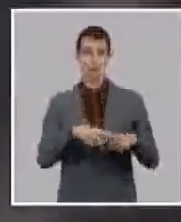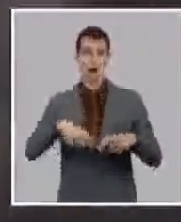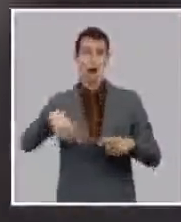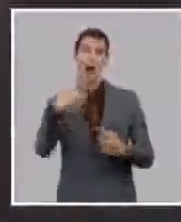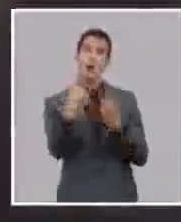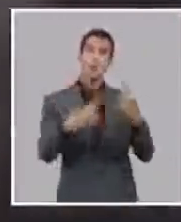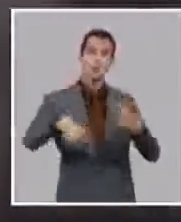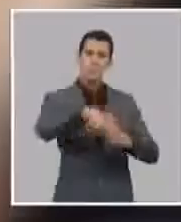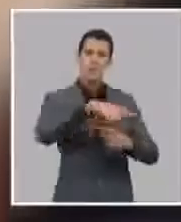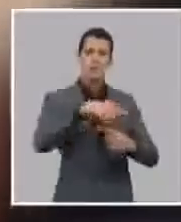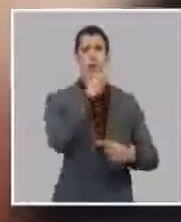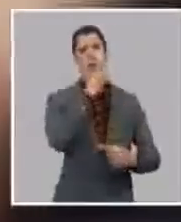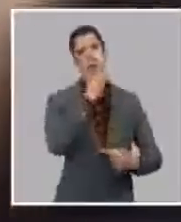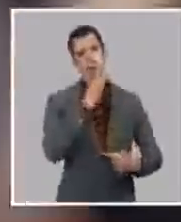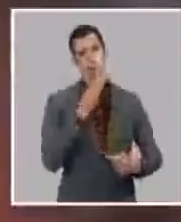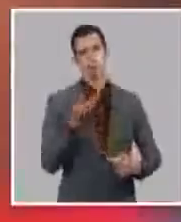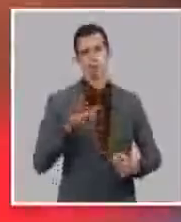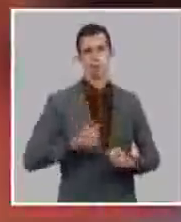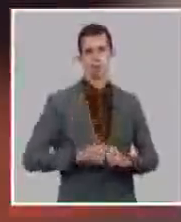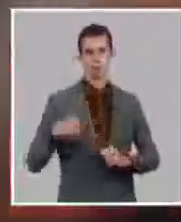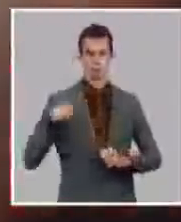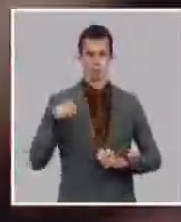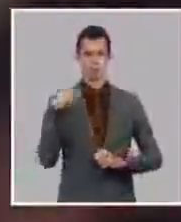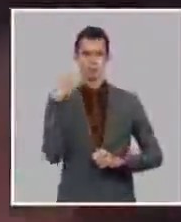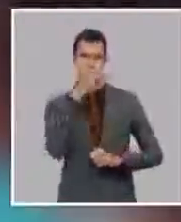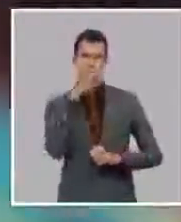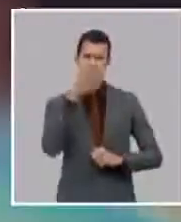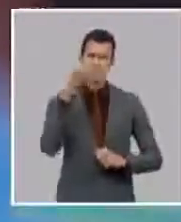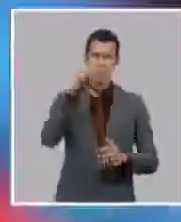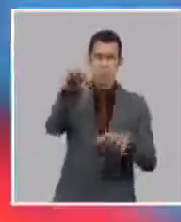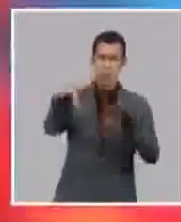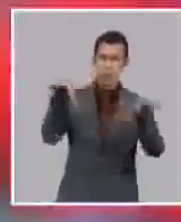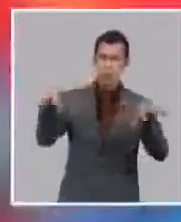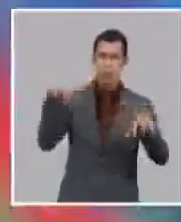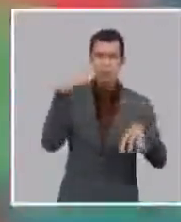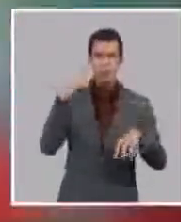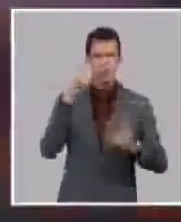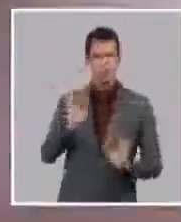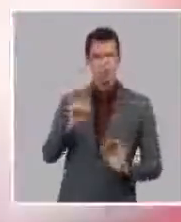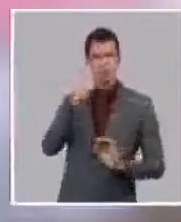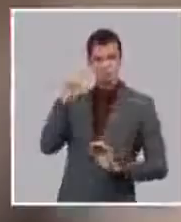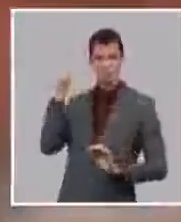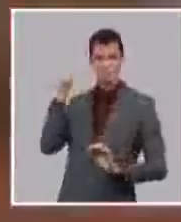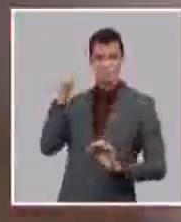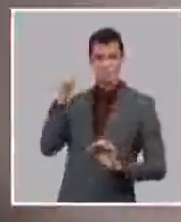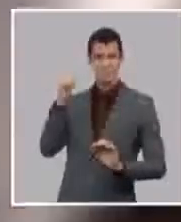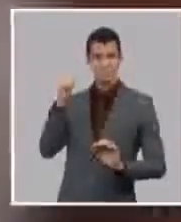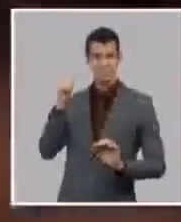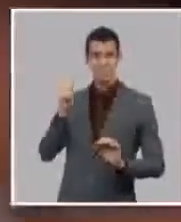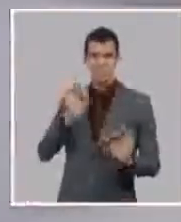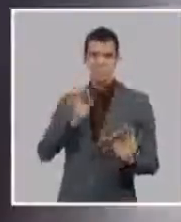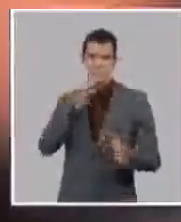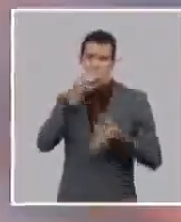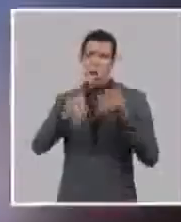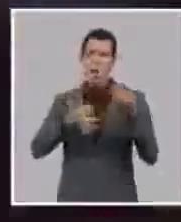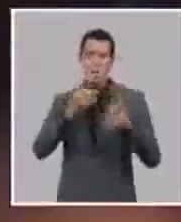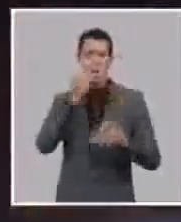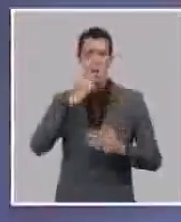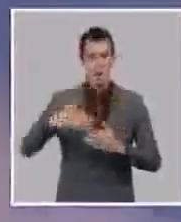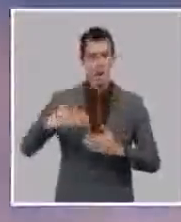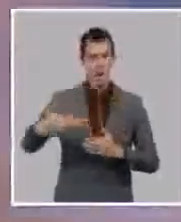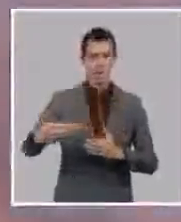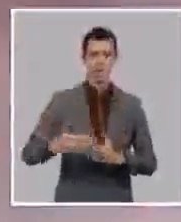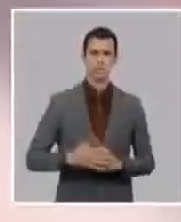con jóvenes en todos los lugares ahí se están viendo imágenes por ejemplo a lo que me voy a referir después de la manera en que